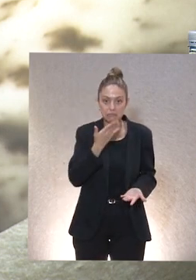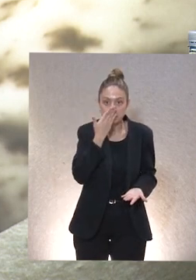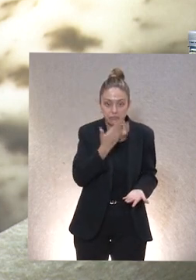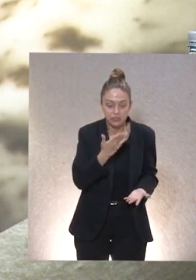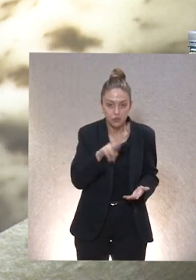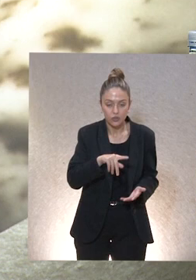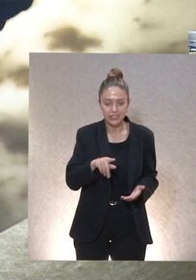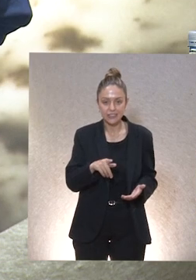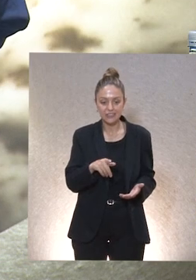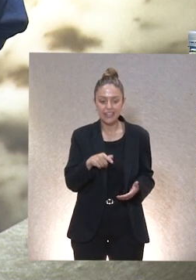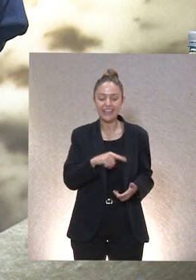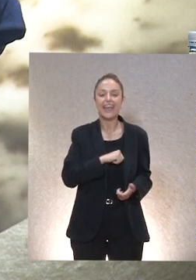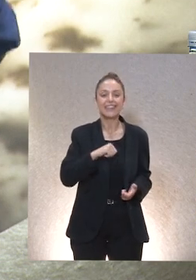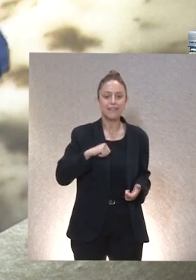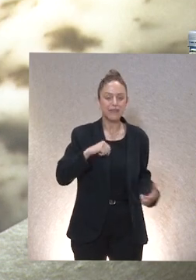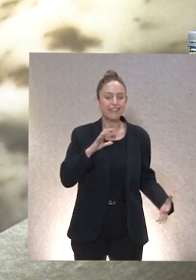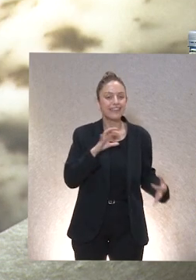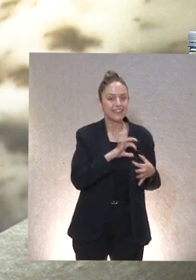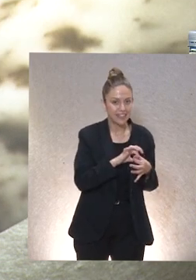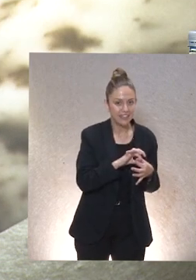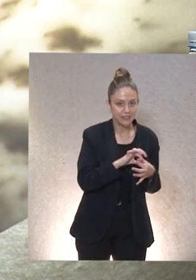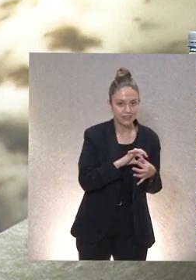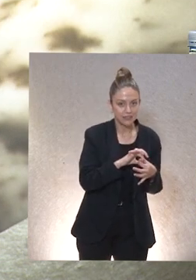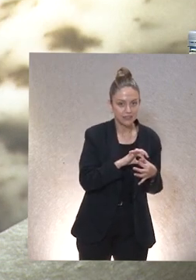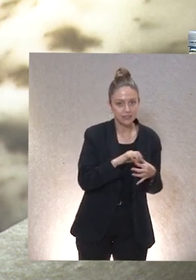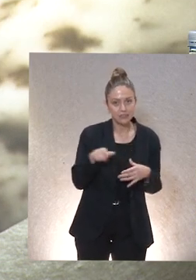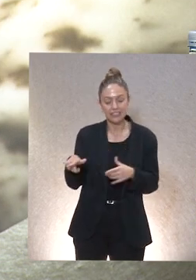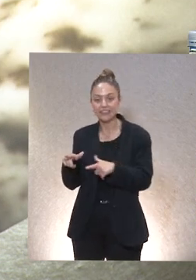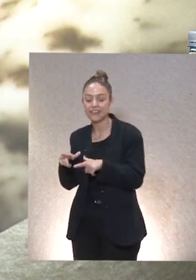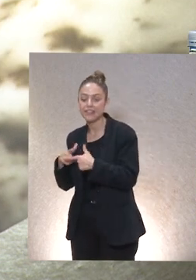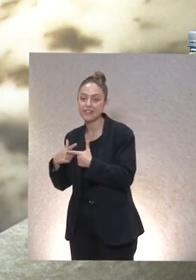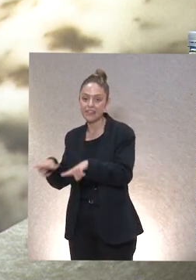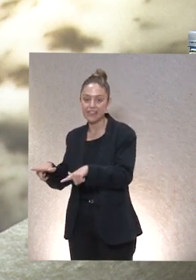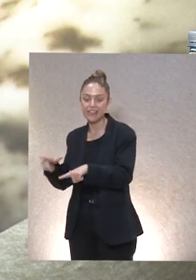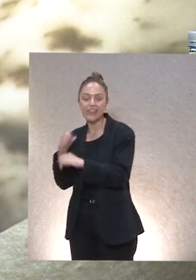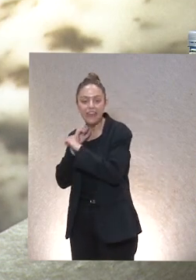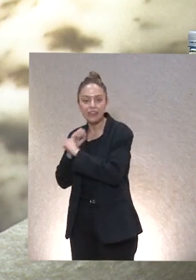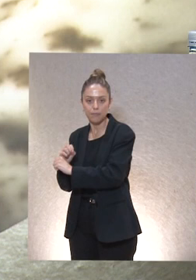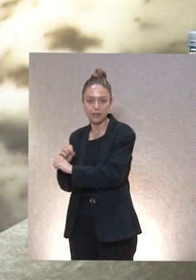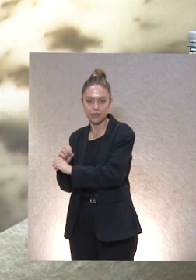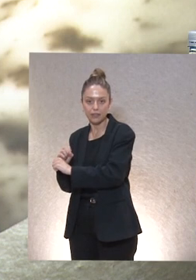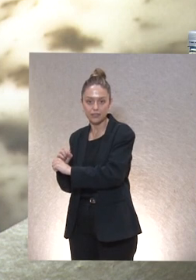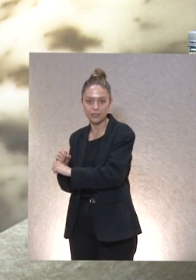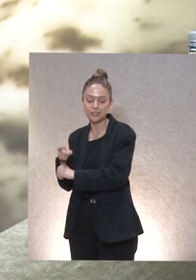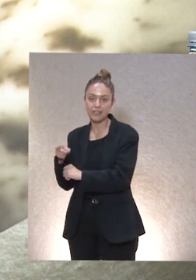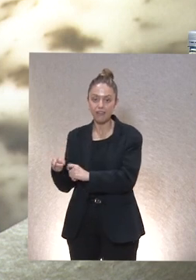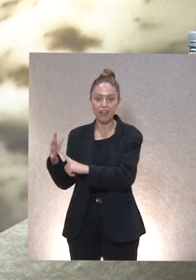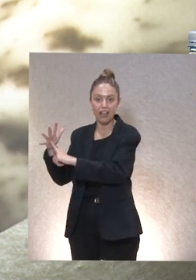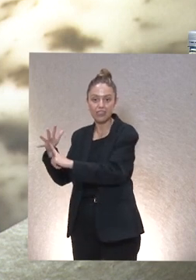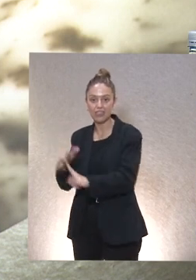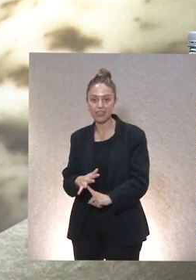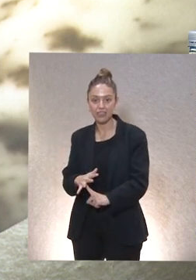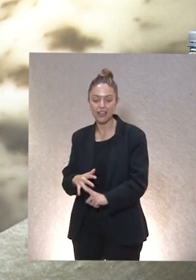tenemos los independientes y la masa de dependientes y el dependiente cada vez es más marginado el